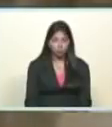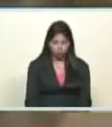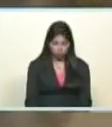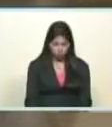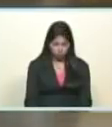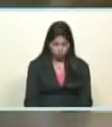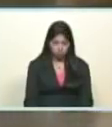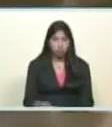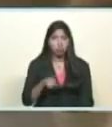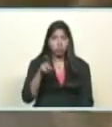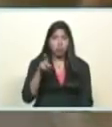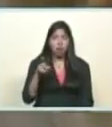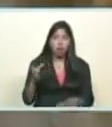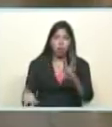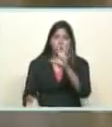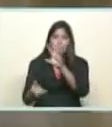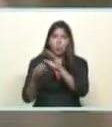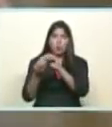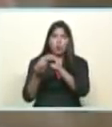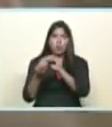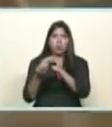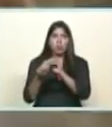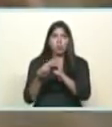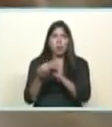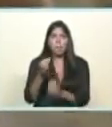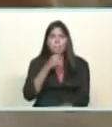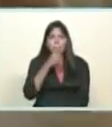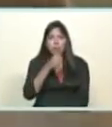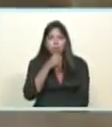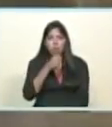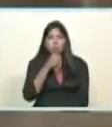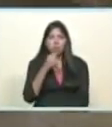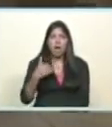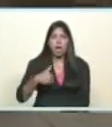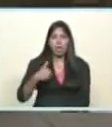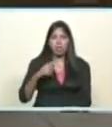argentino hizo un resumen extraordinario de las cinco dimensiones del socialismo